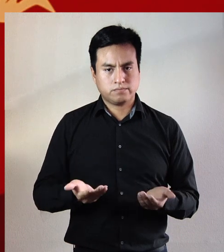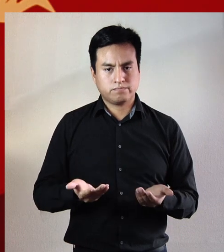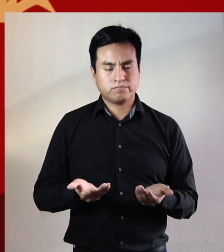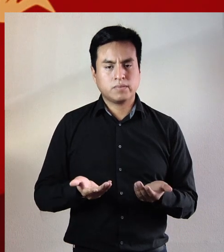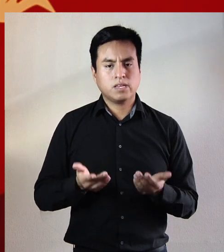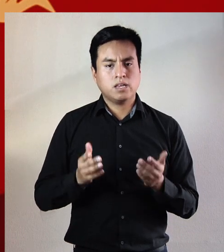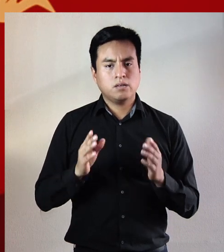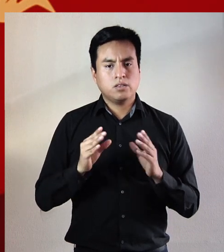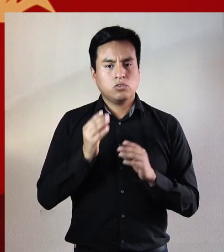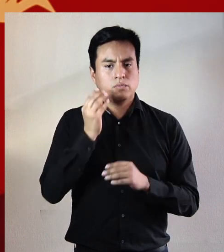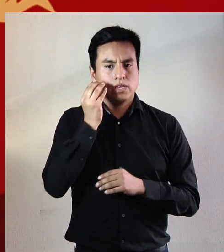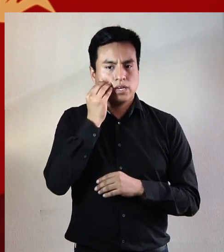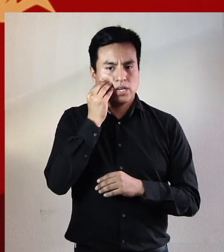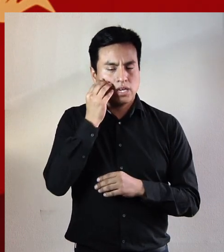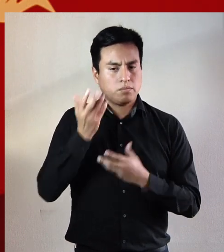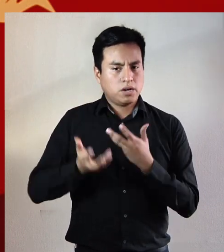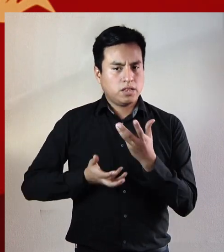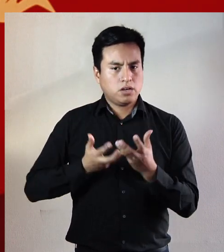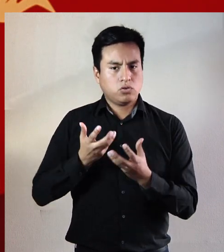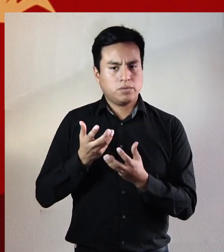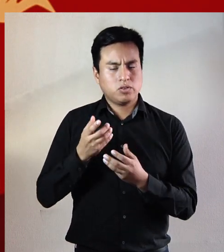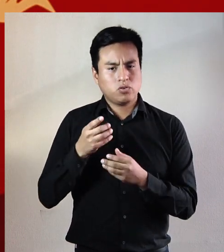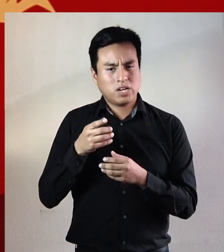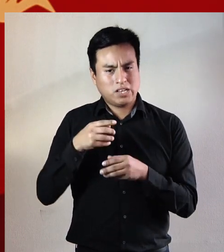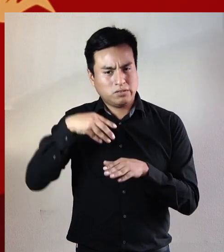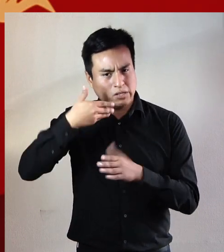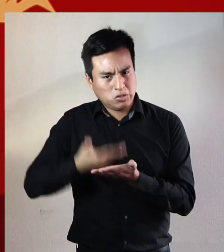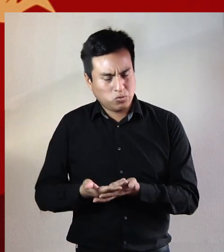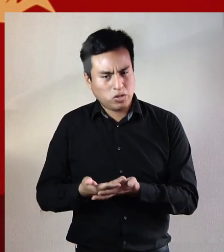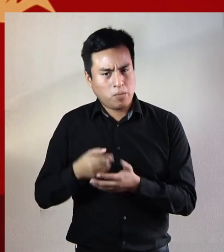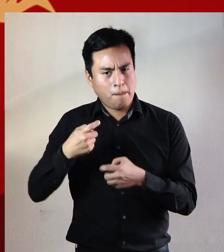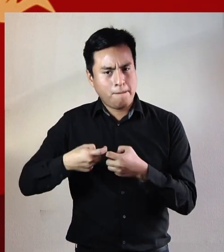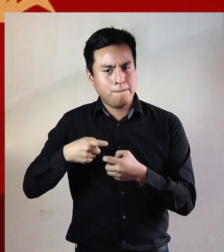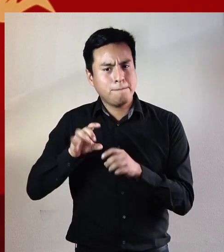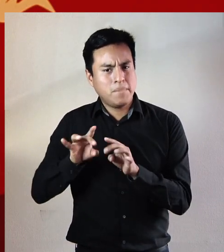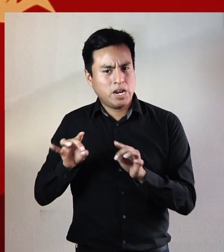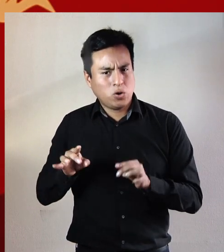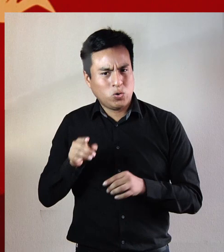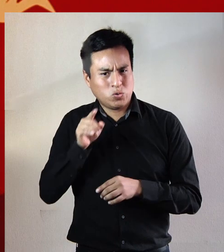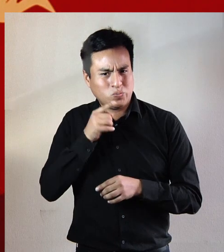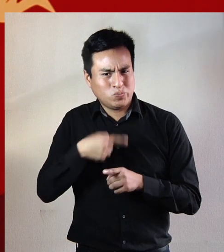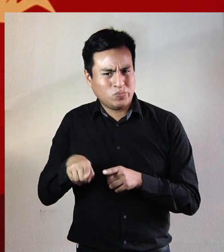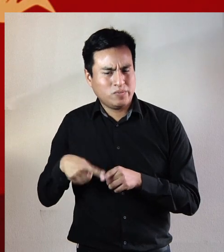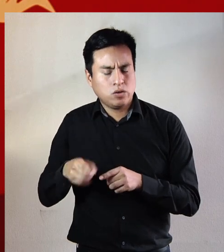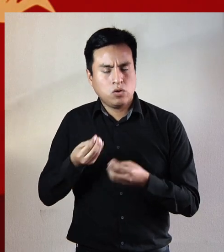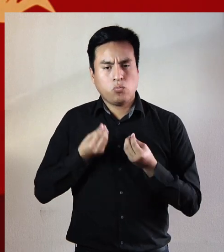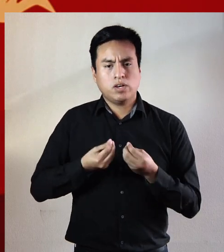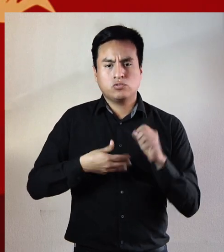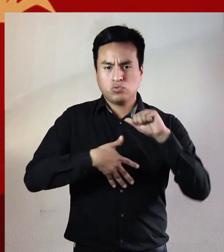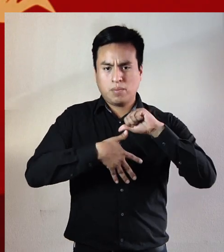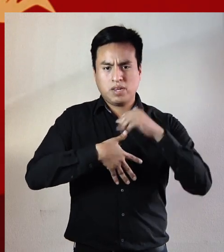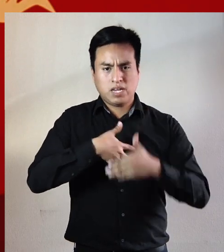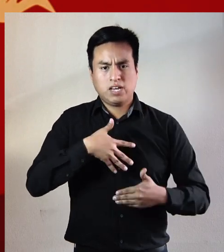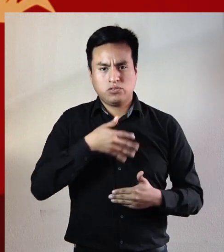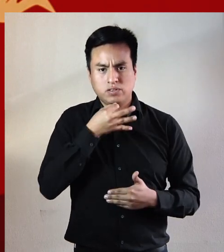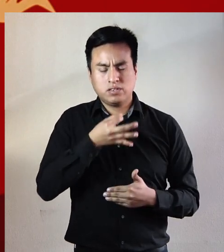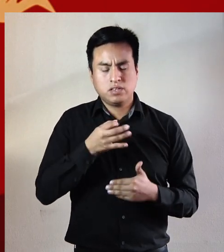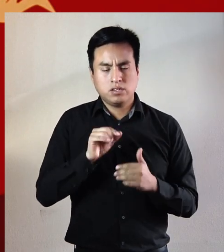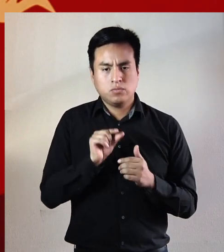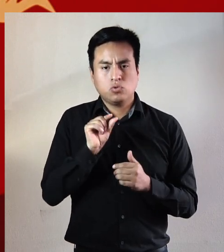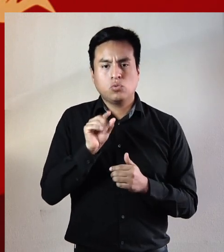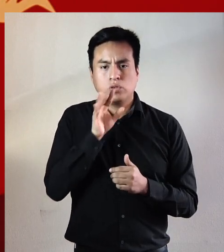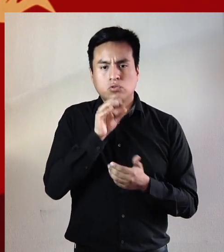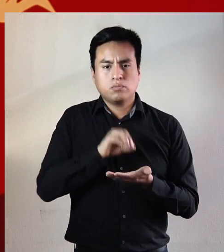entonces aplastando la mejilla quemada contra los ásperos granos de este suelo pedregoso como un buen sudamericano